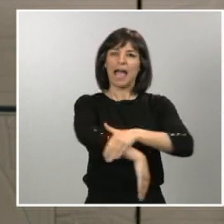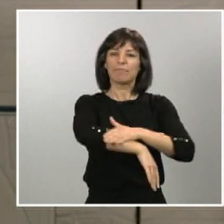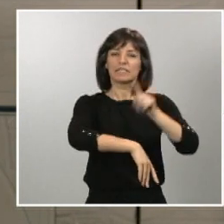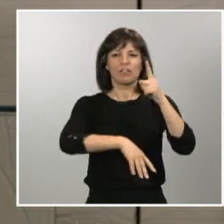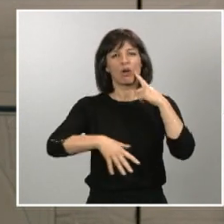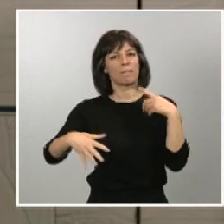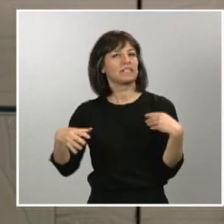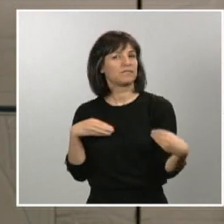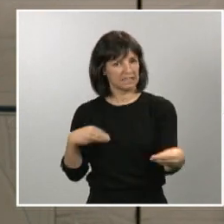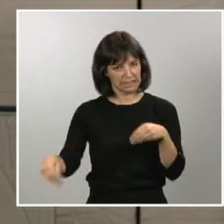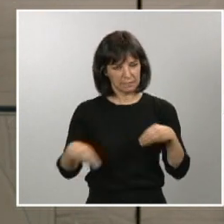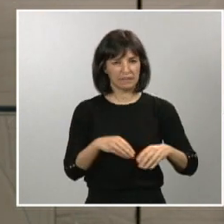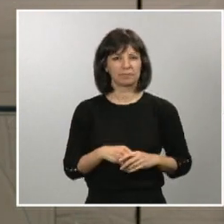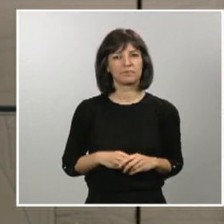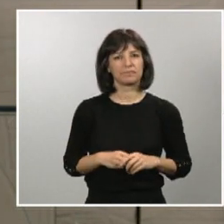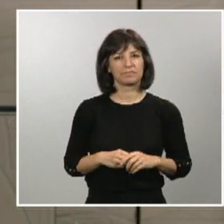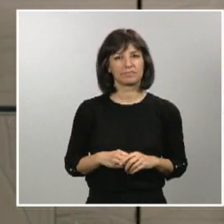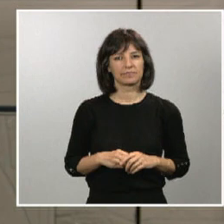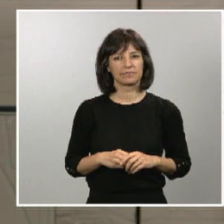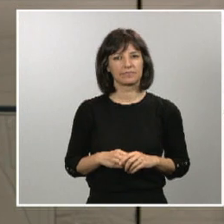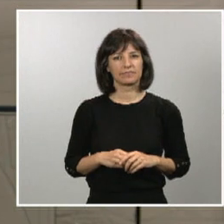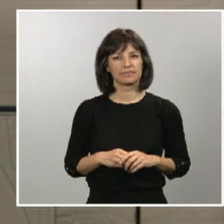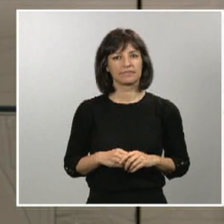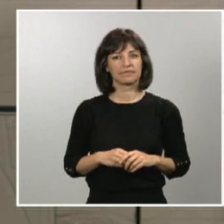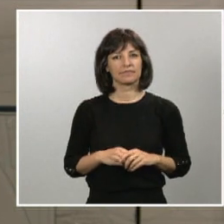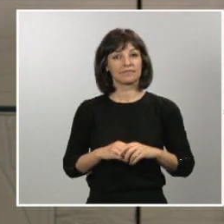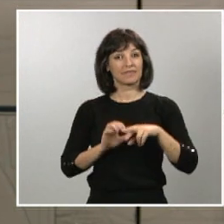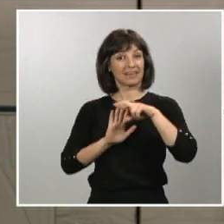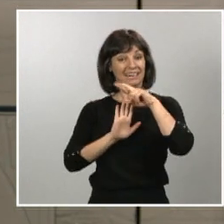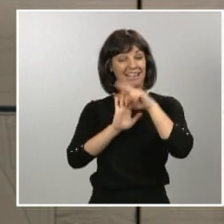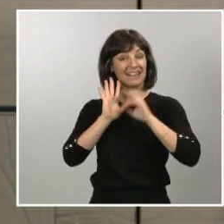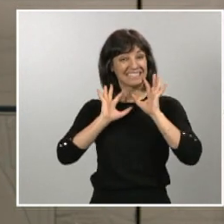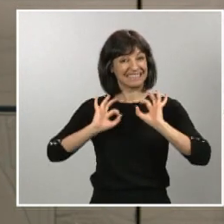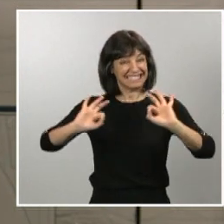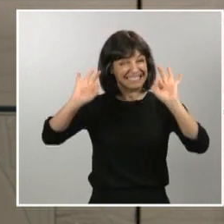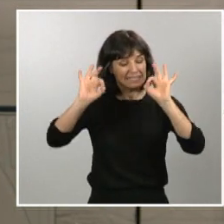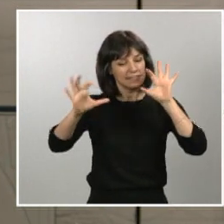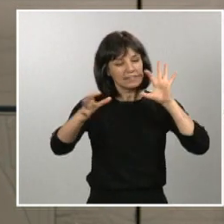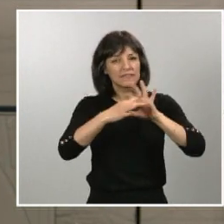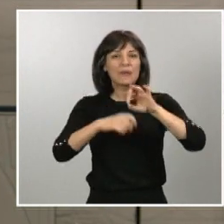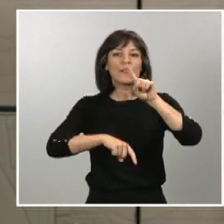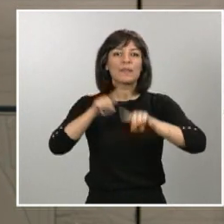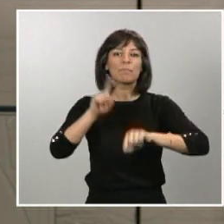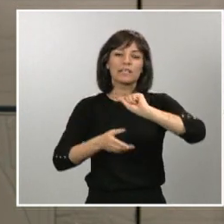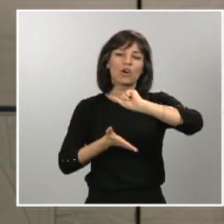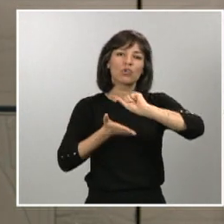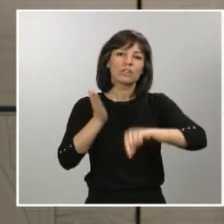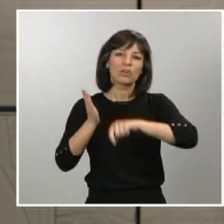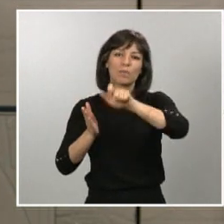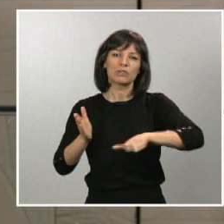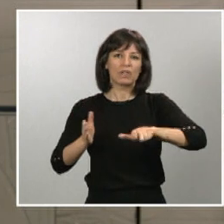Se establecen también reglas especiales aplicables a la duración de determinados contratos de personal docente e investigador